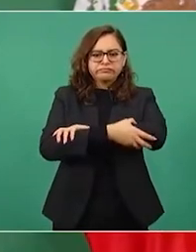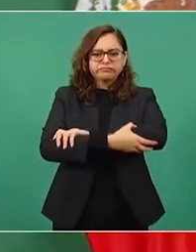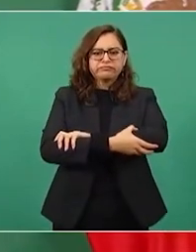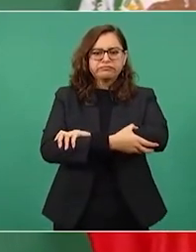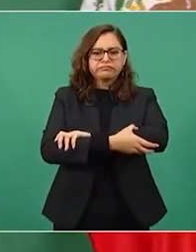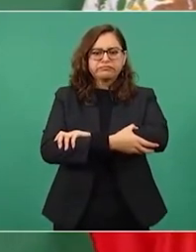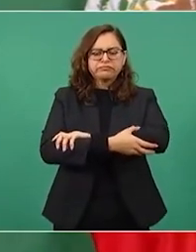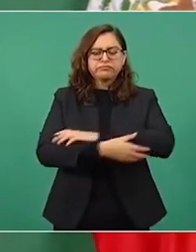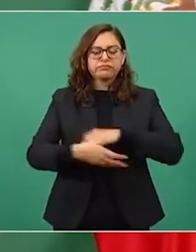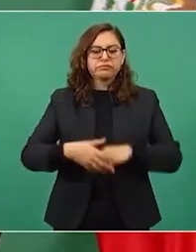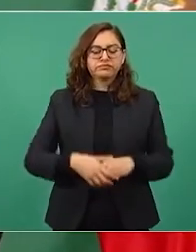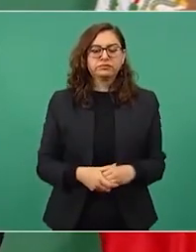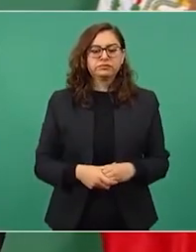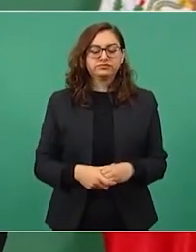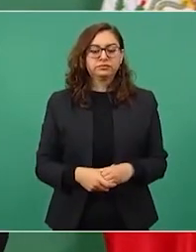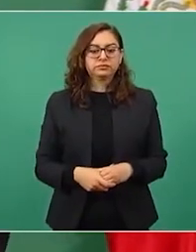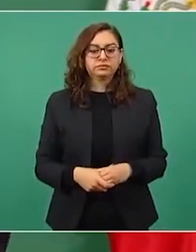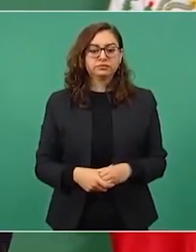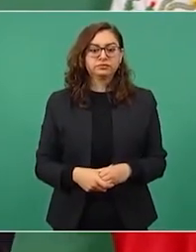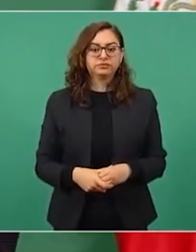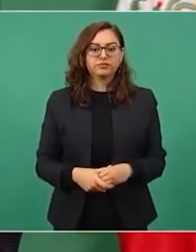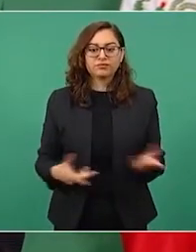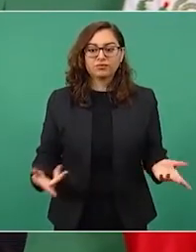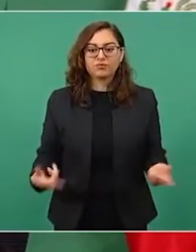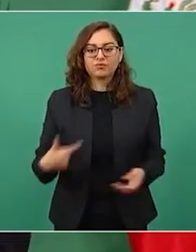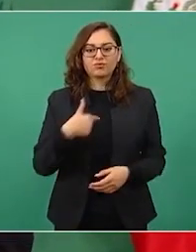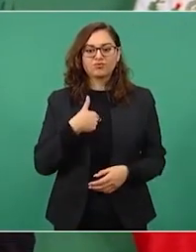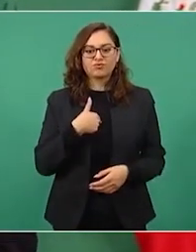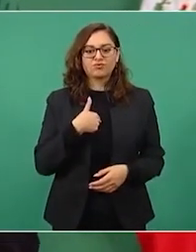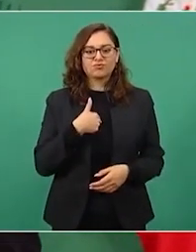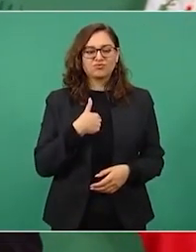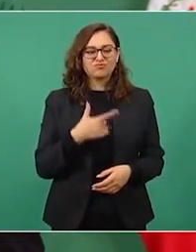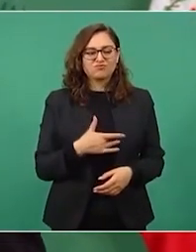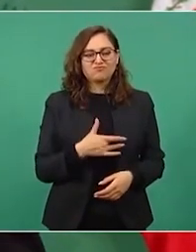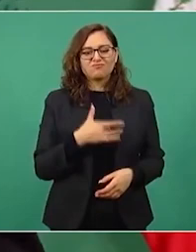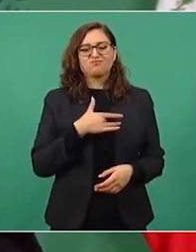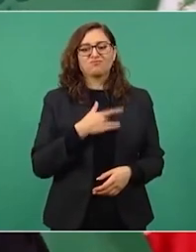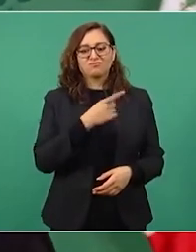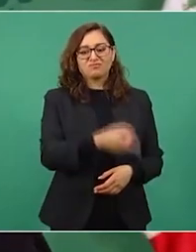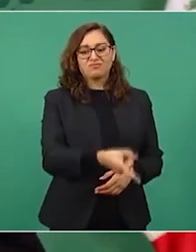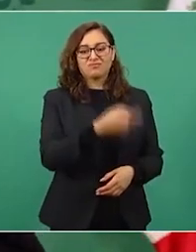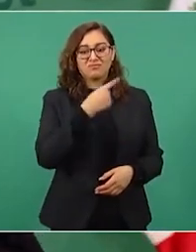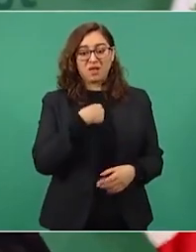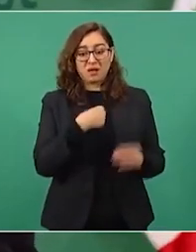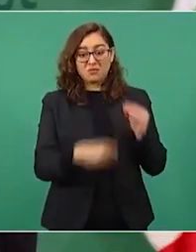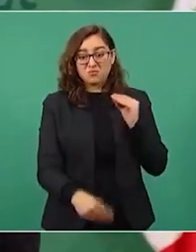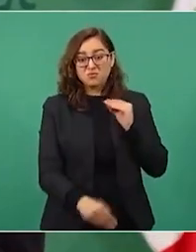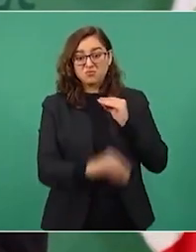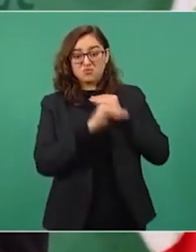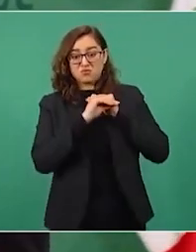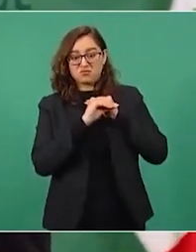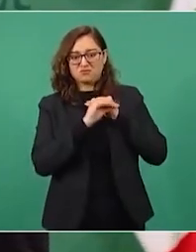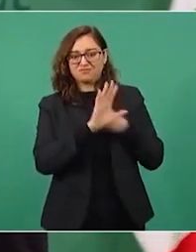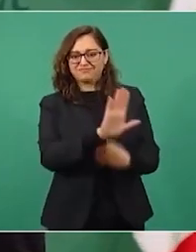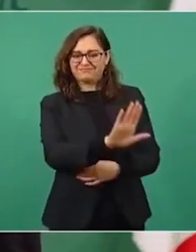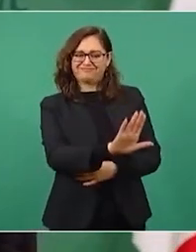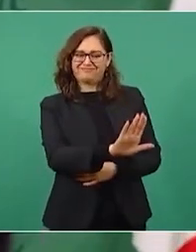yo desde entonces lo sentí falso entonces me quiso besar y dije no